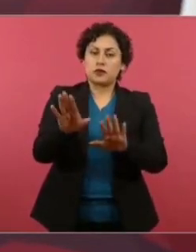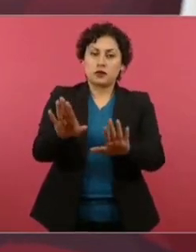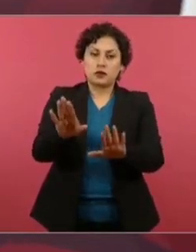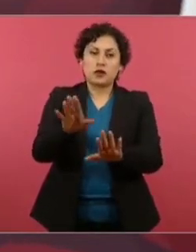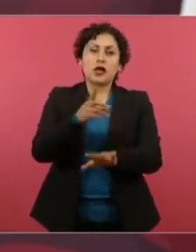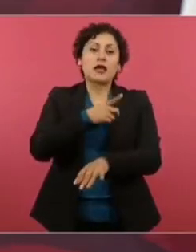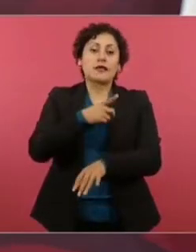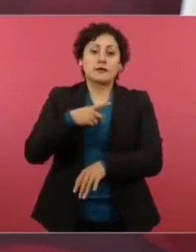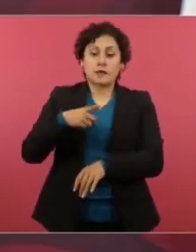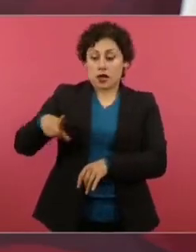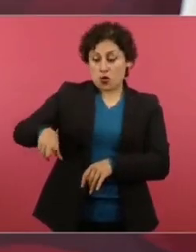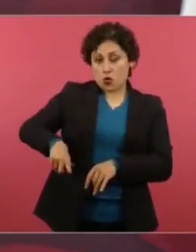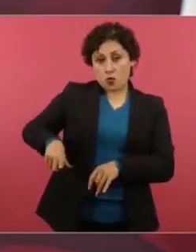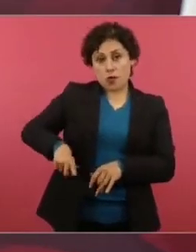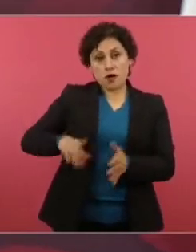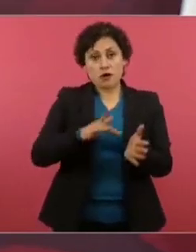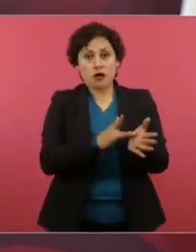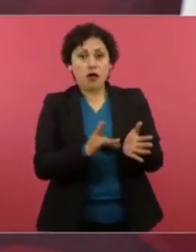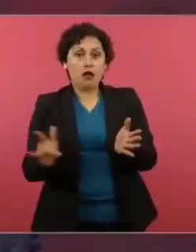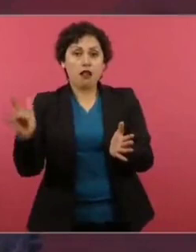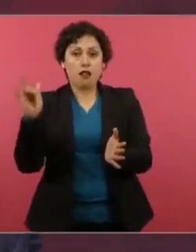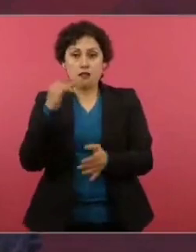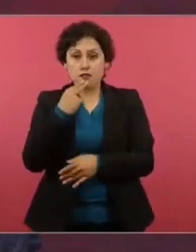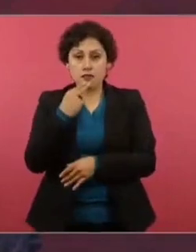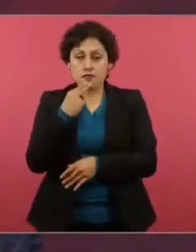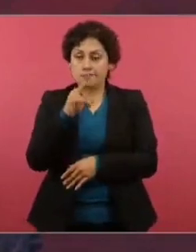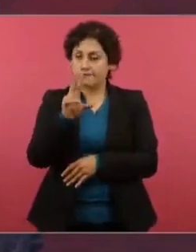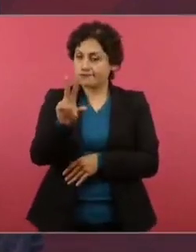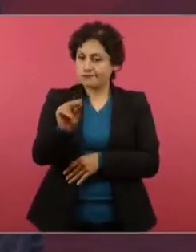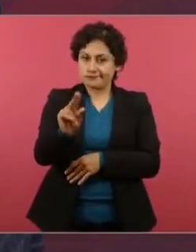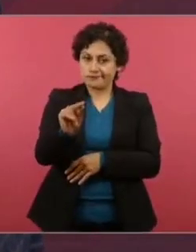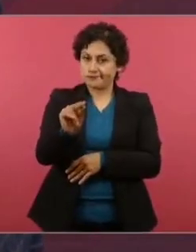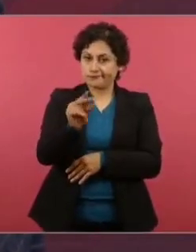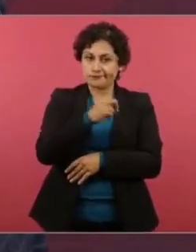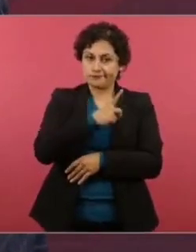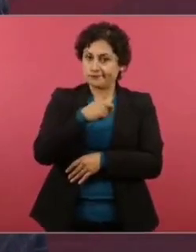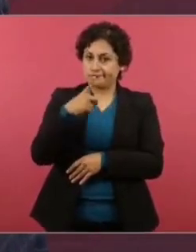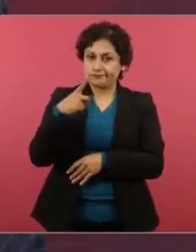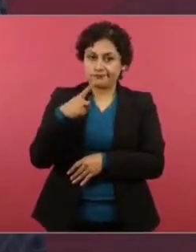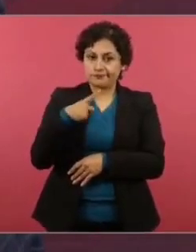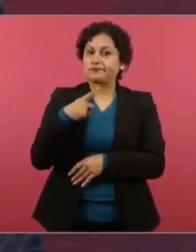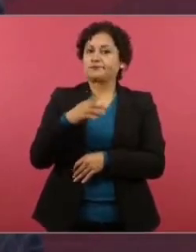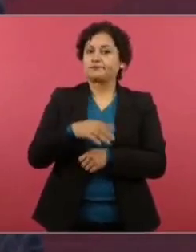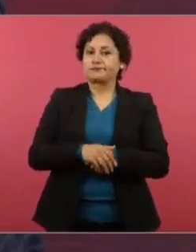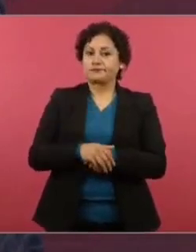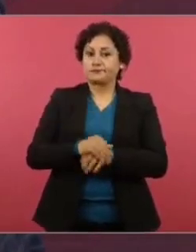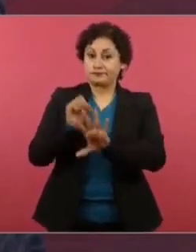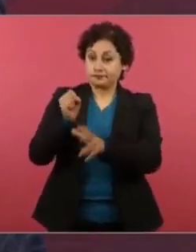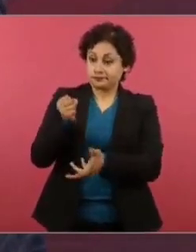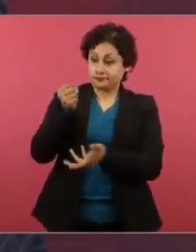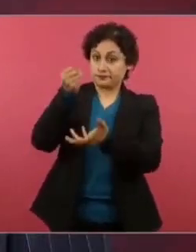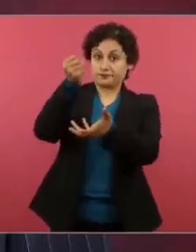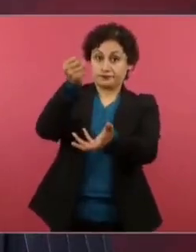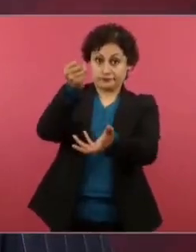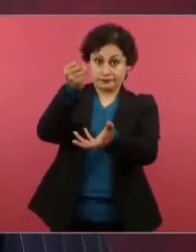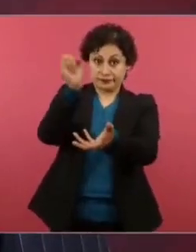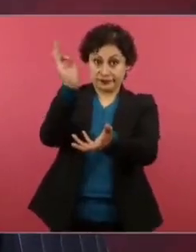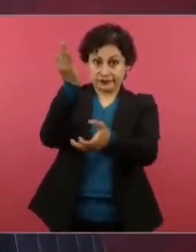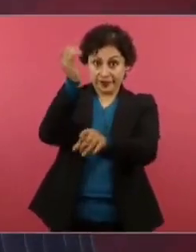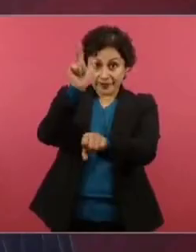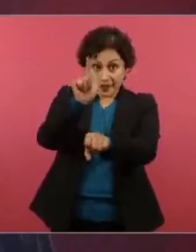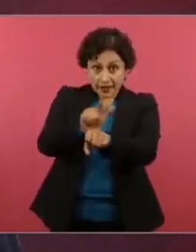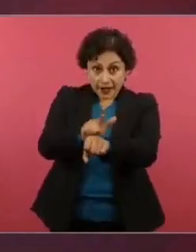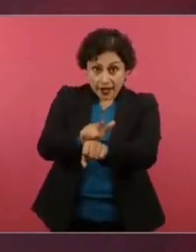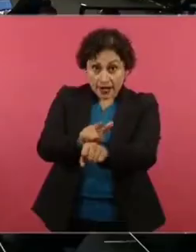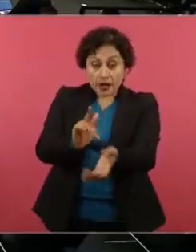ni mucho menos el presupuesto para